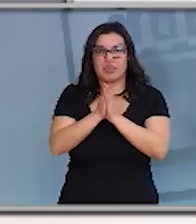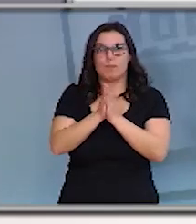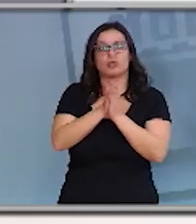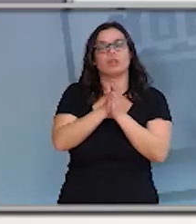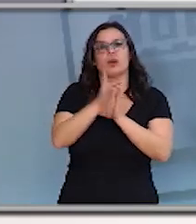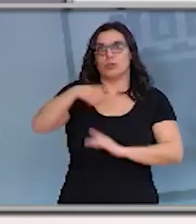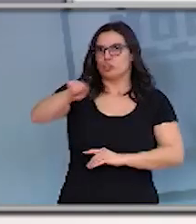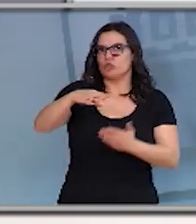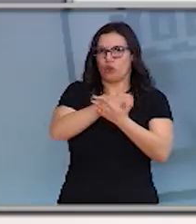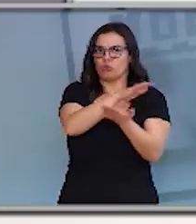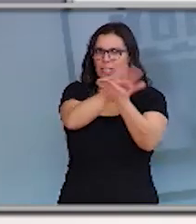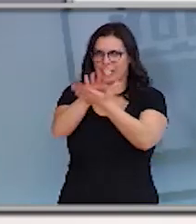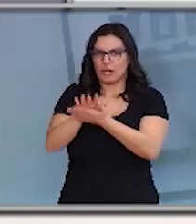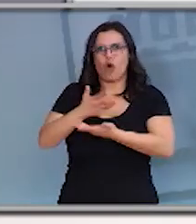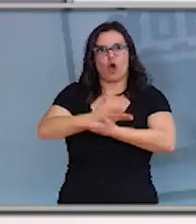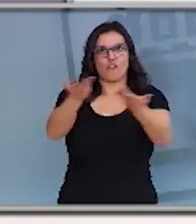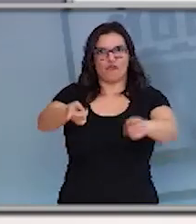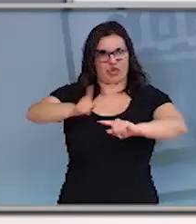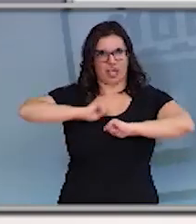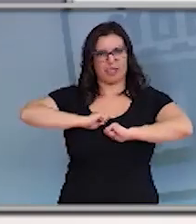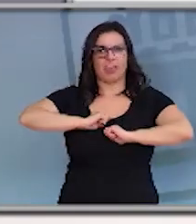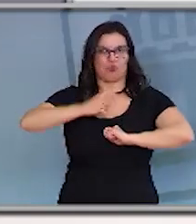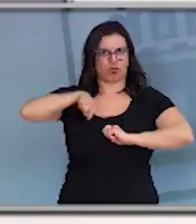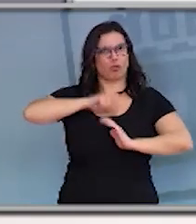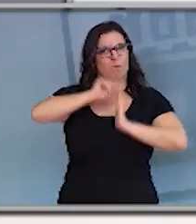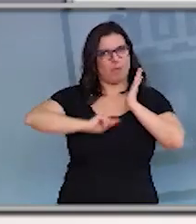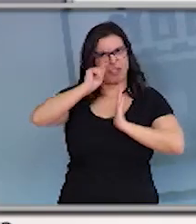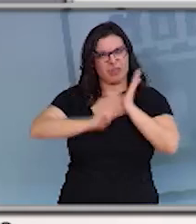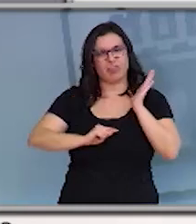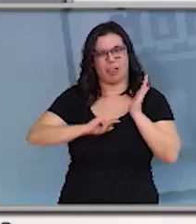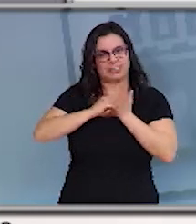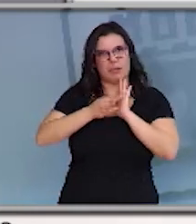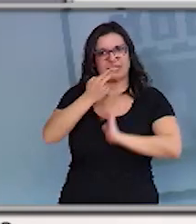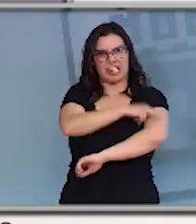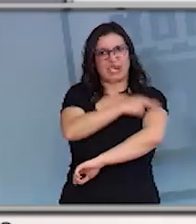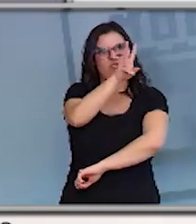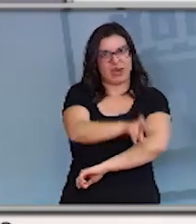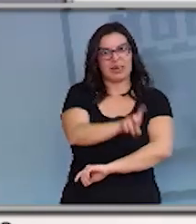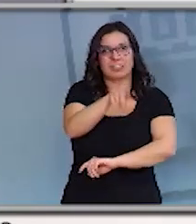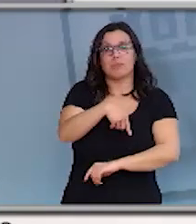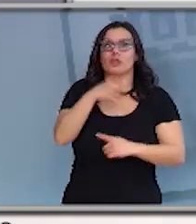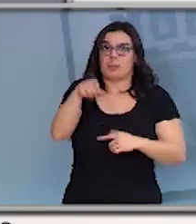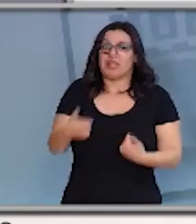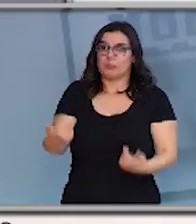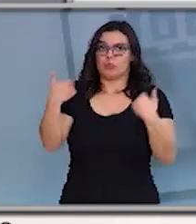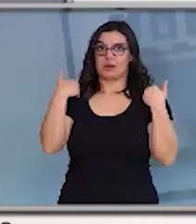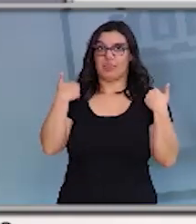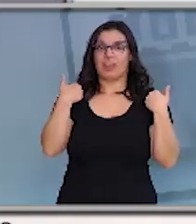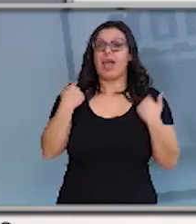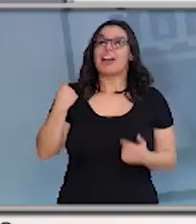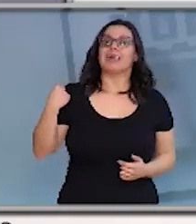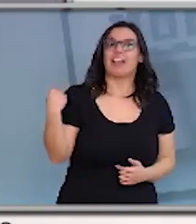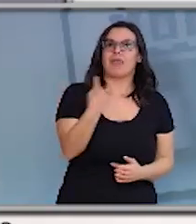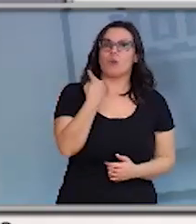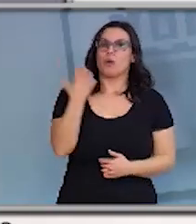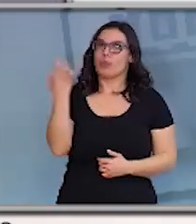serenidad y de confianza en las medidas que estamos adoptando y en el sistema sanitario pero por otro lado también de responsabilidad y que todos